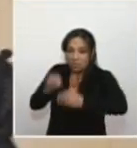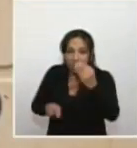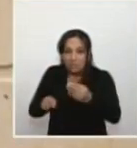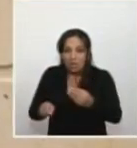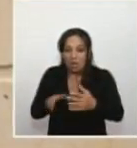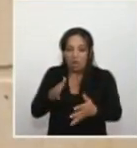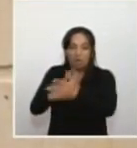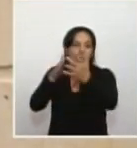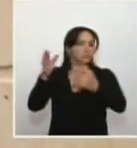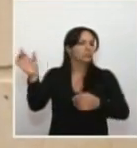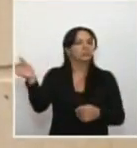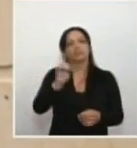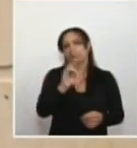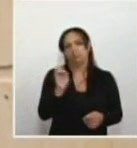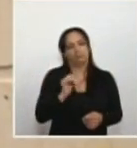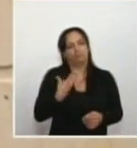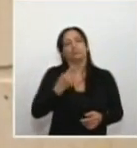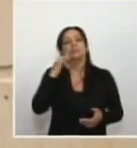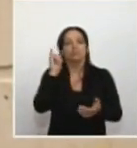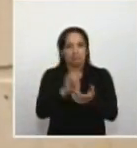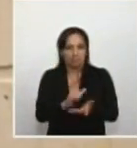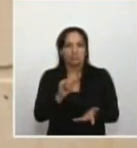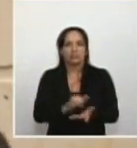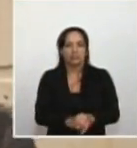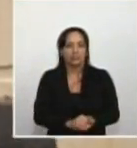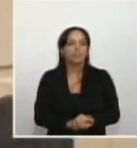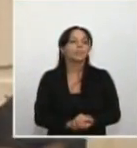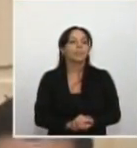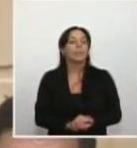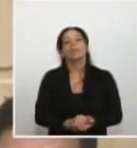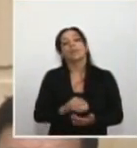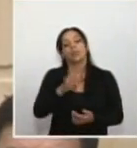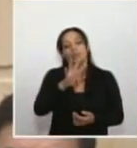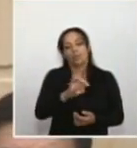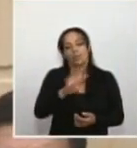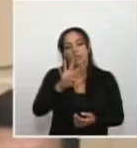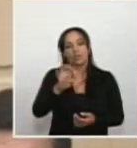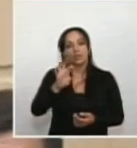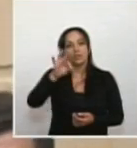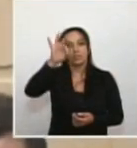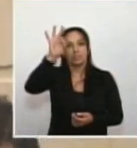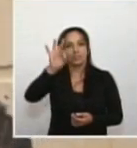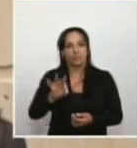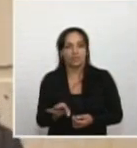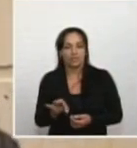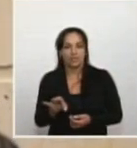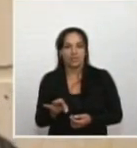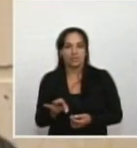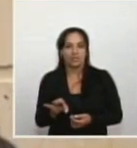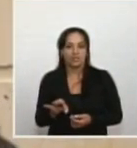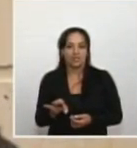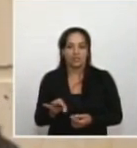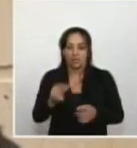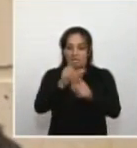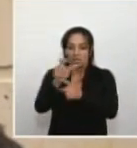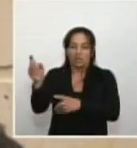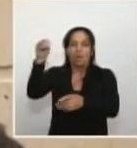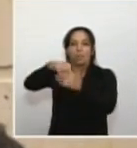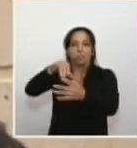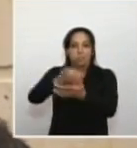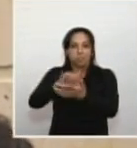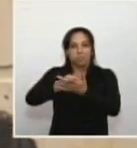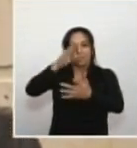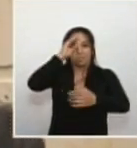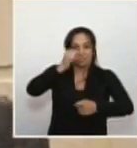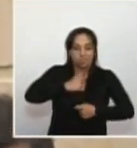Nosotros creemos que el 99% de los miembros de la